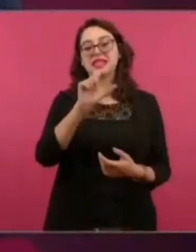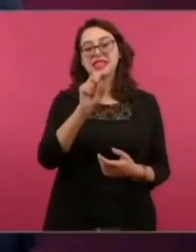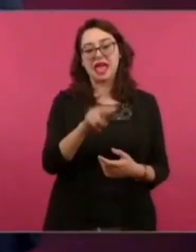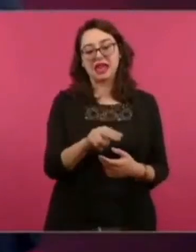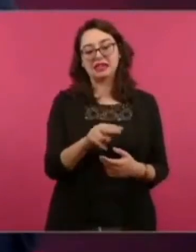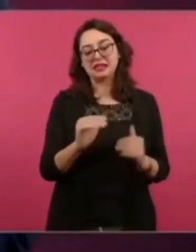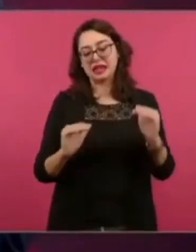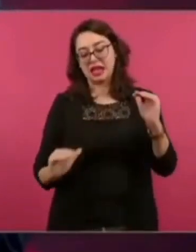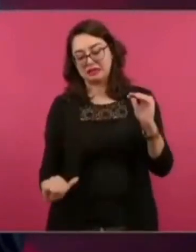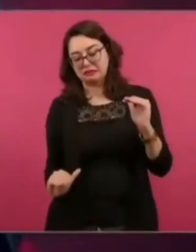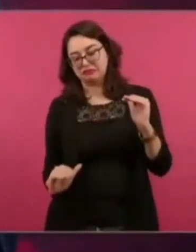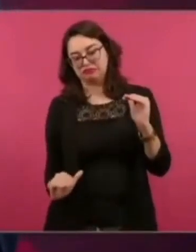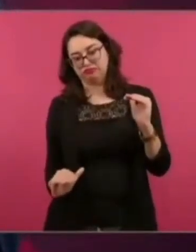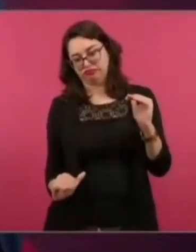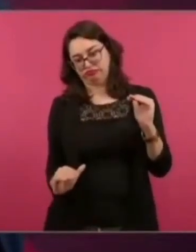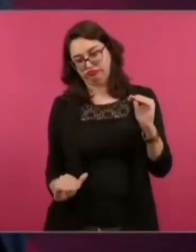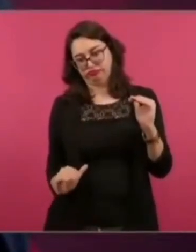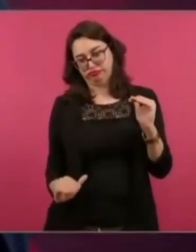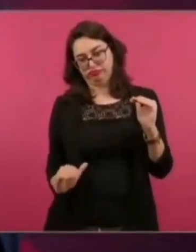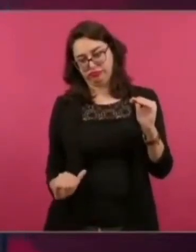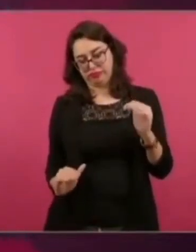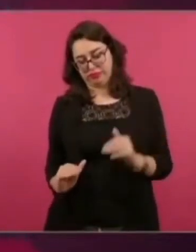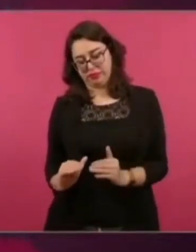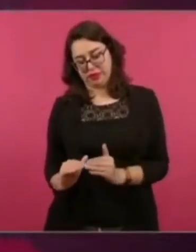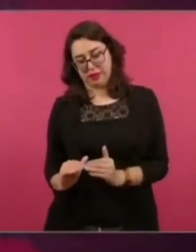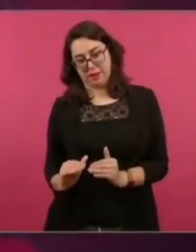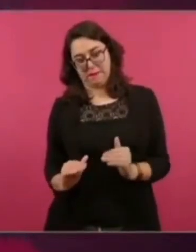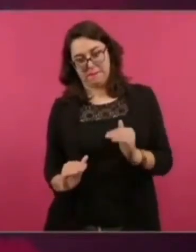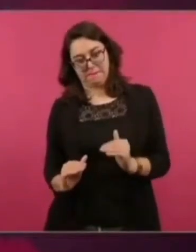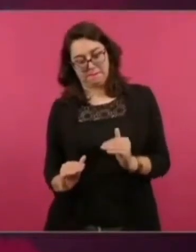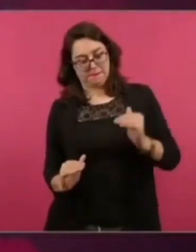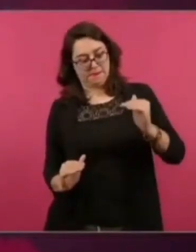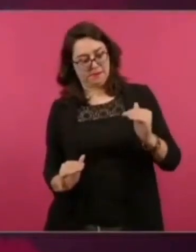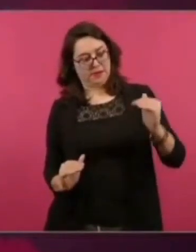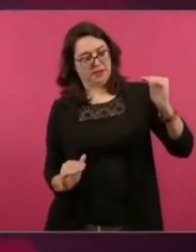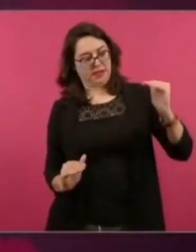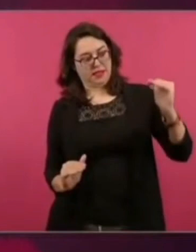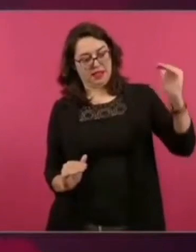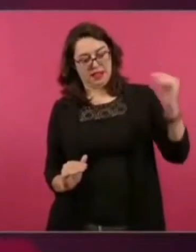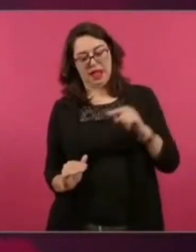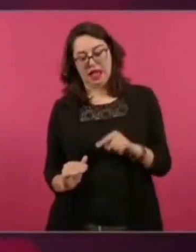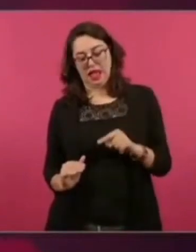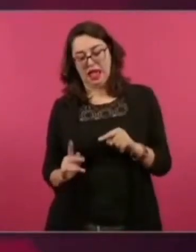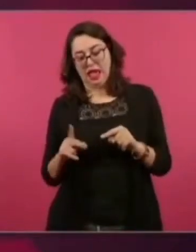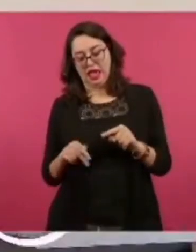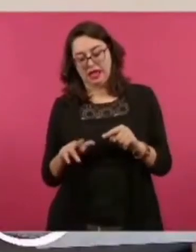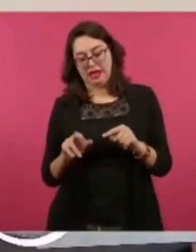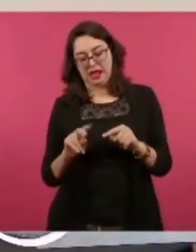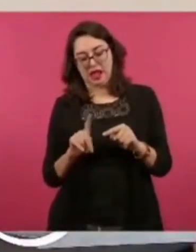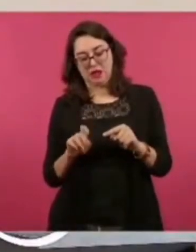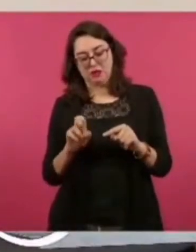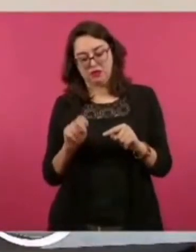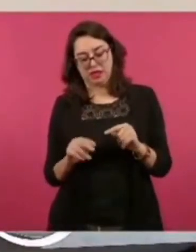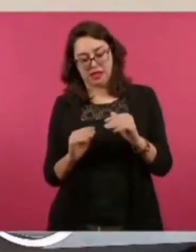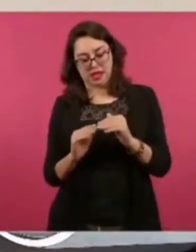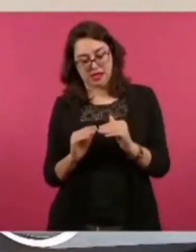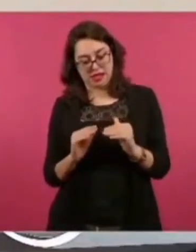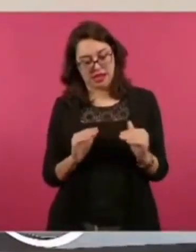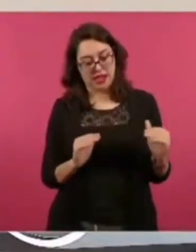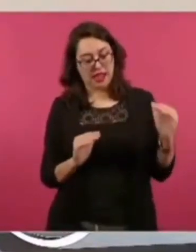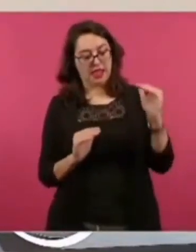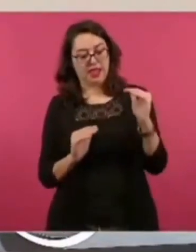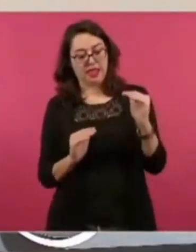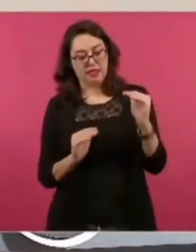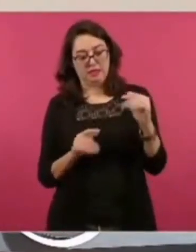le rinde pleitesía a Krause y Krause le rinde pleitesía a los